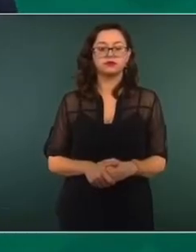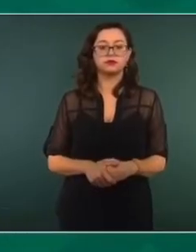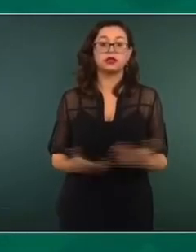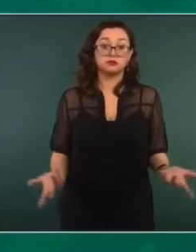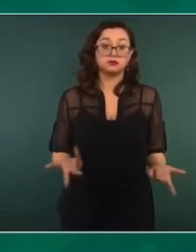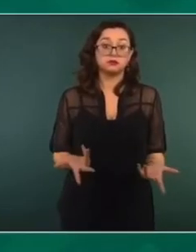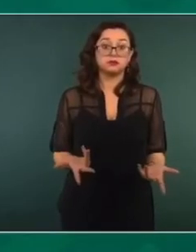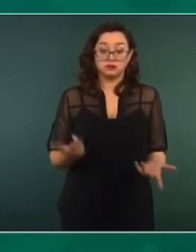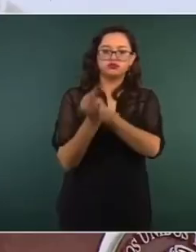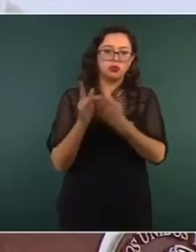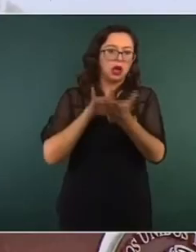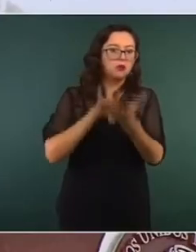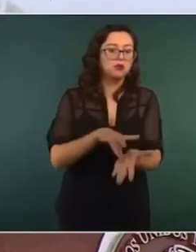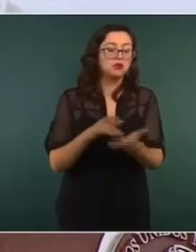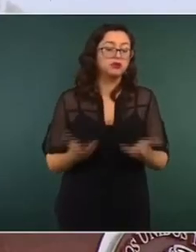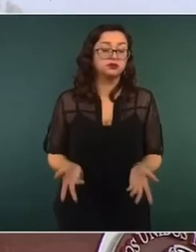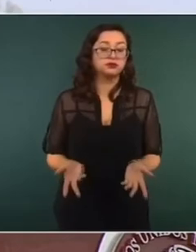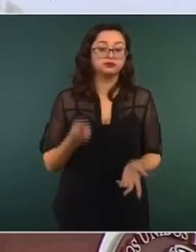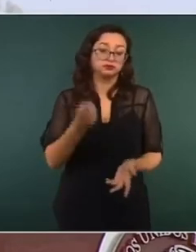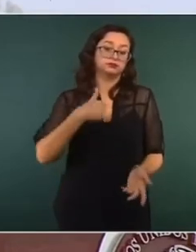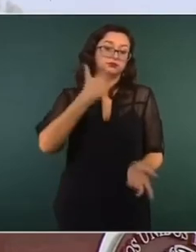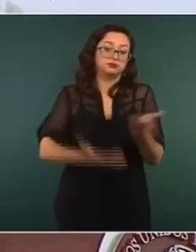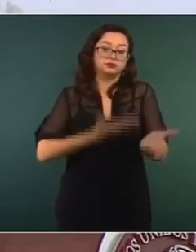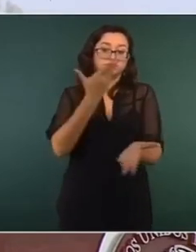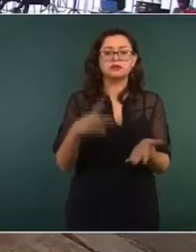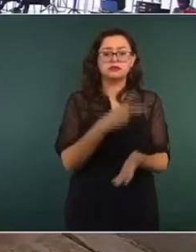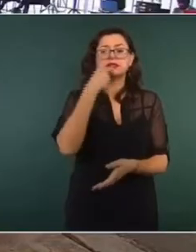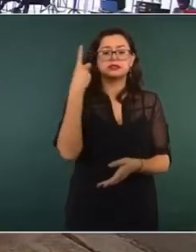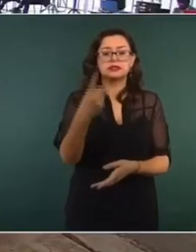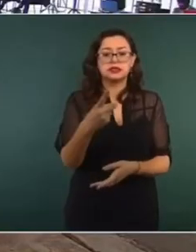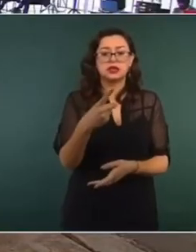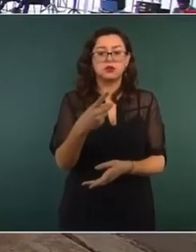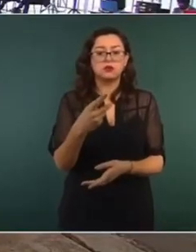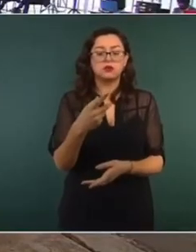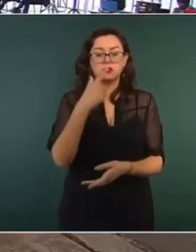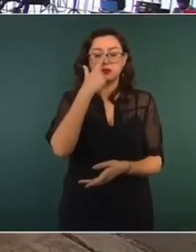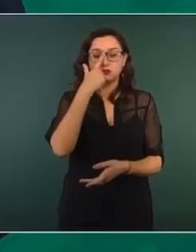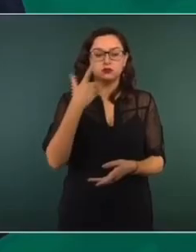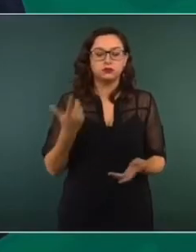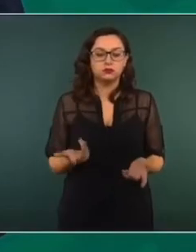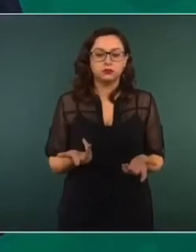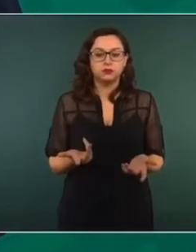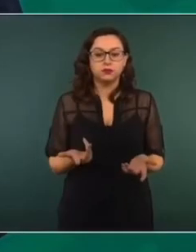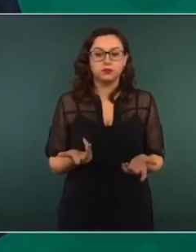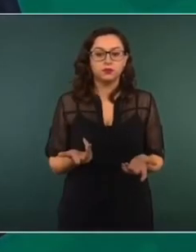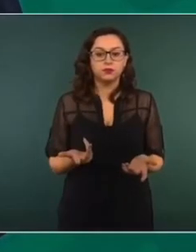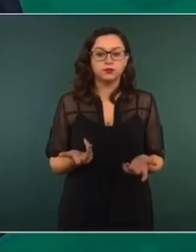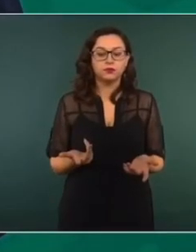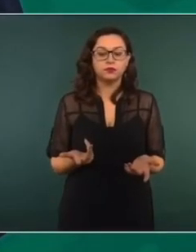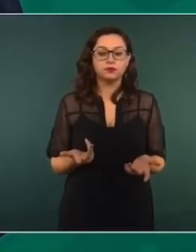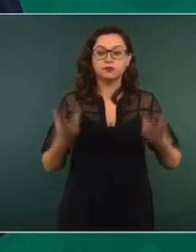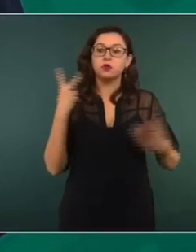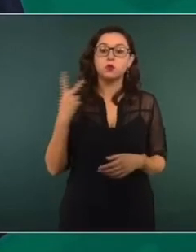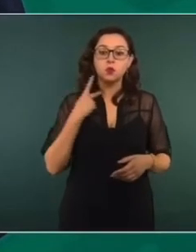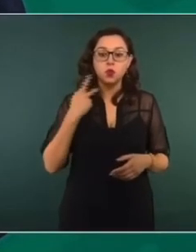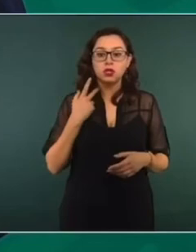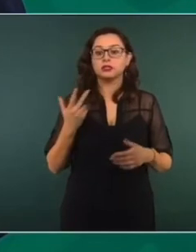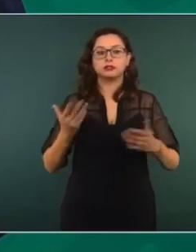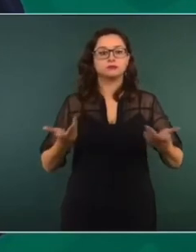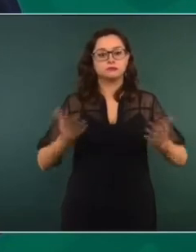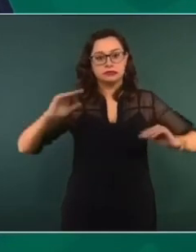legitimidad en todo lo que se hace. Y he dicho que por convenir a la estabilidad política,